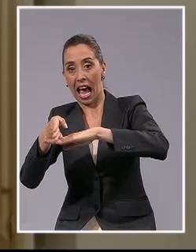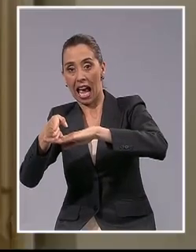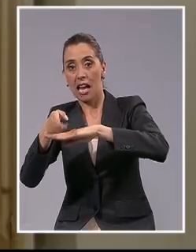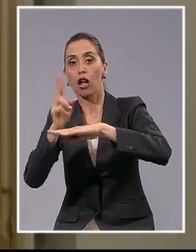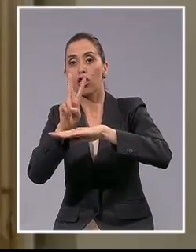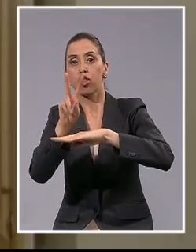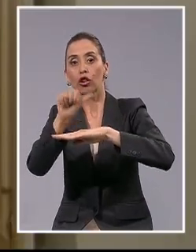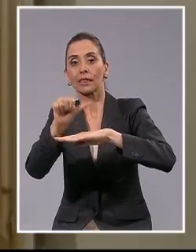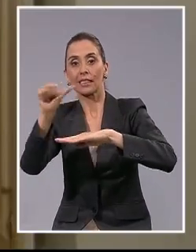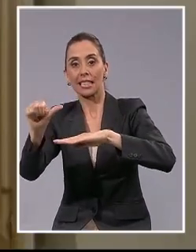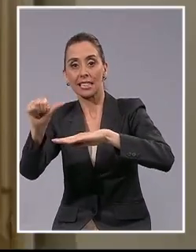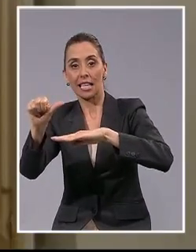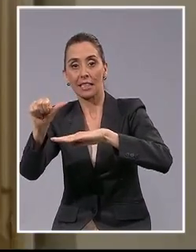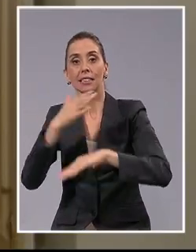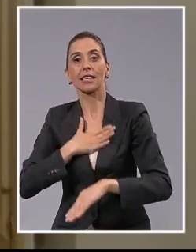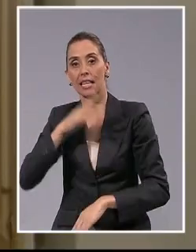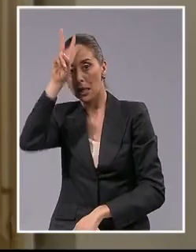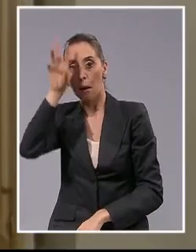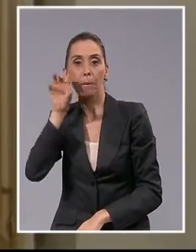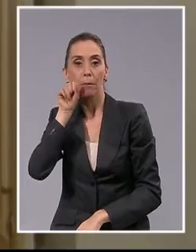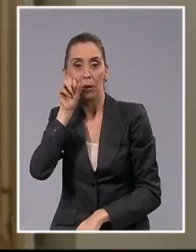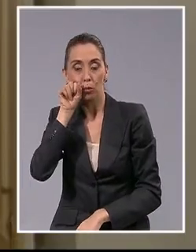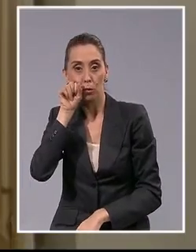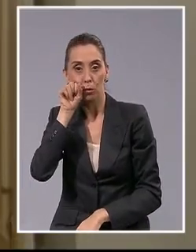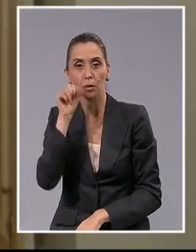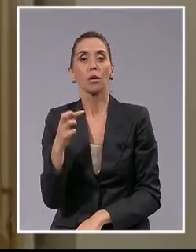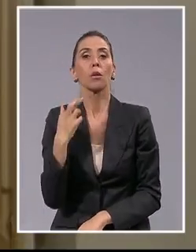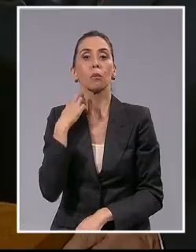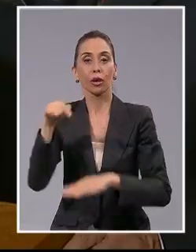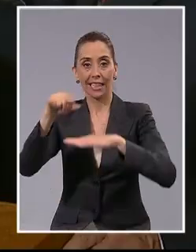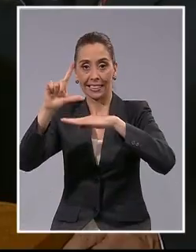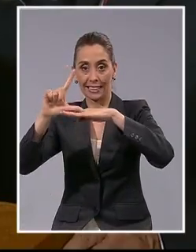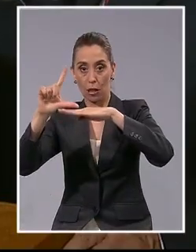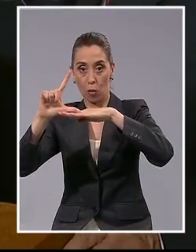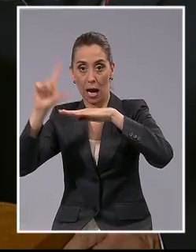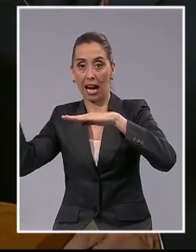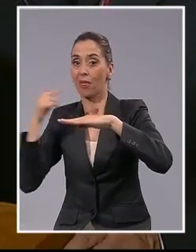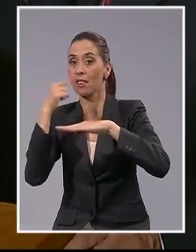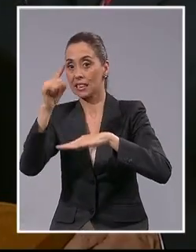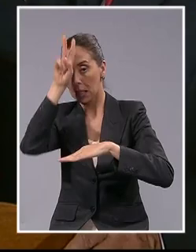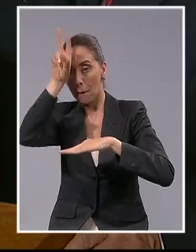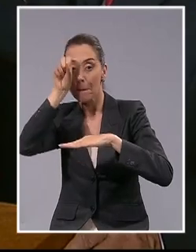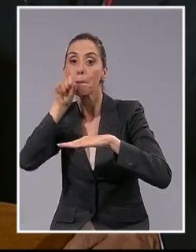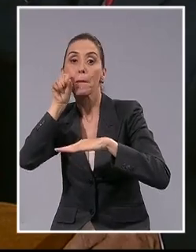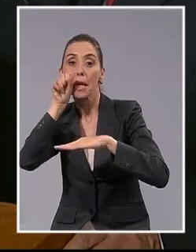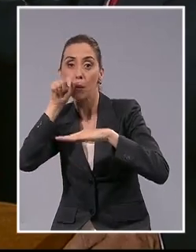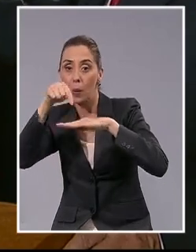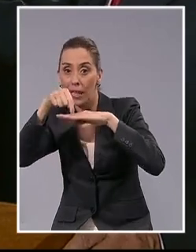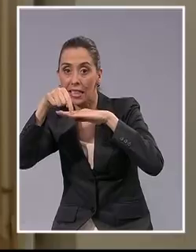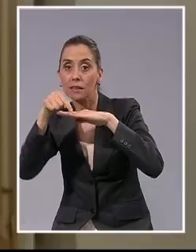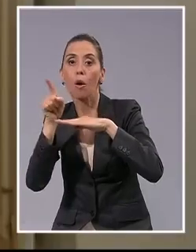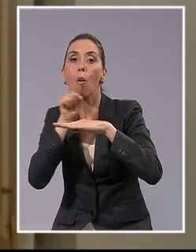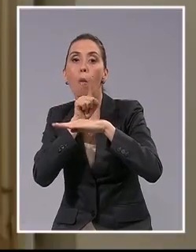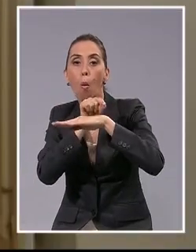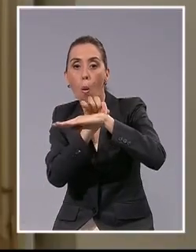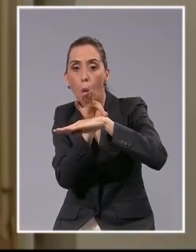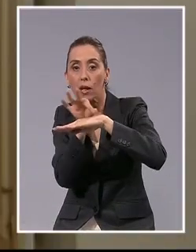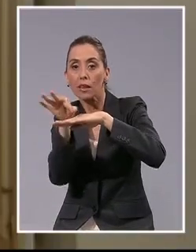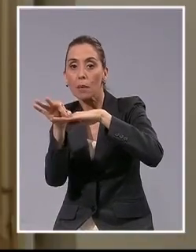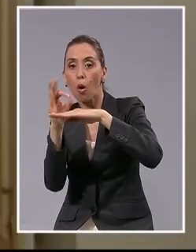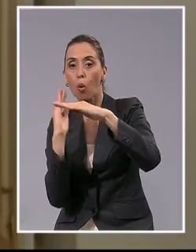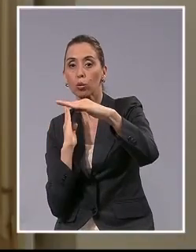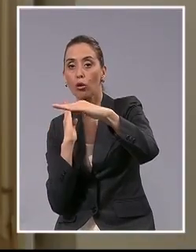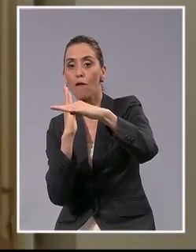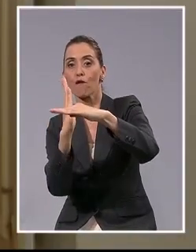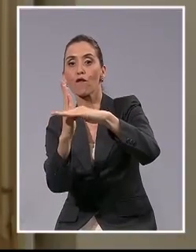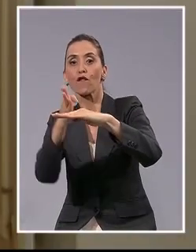como pretendía Perú. Porque ese punto de acuerdo a Perú correspondía al último punto de la frontera terrestre